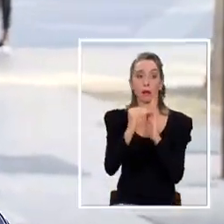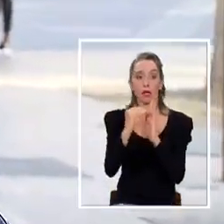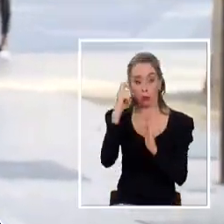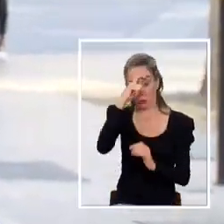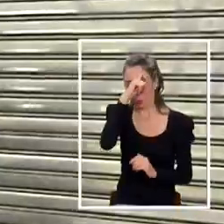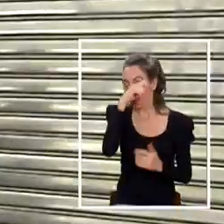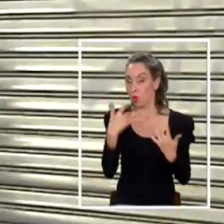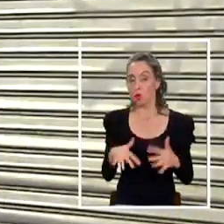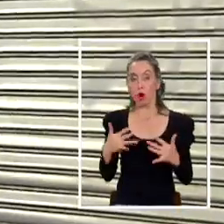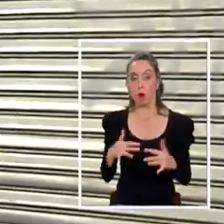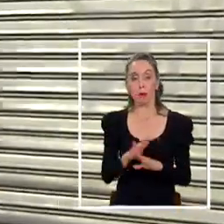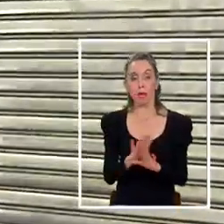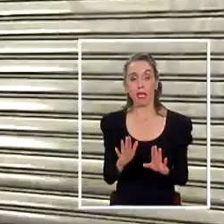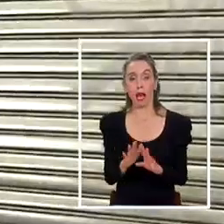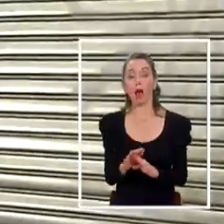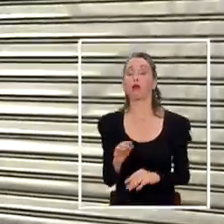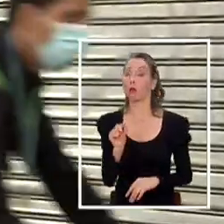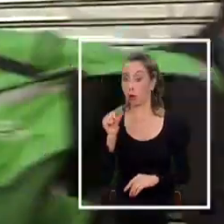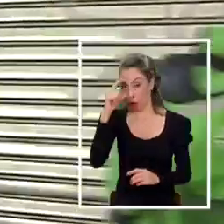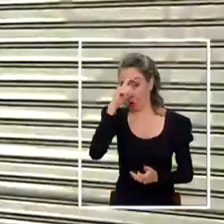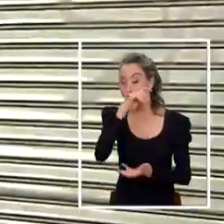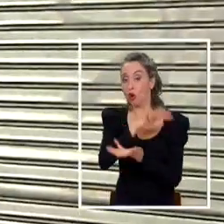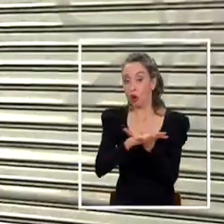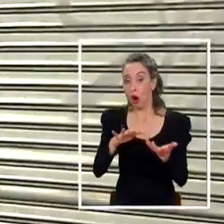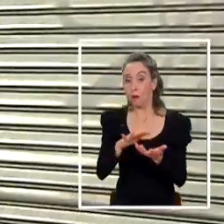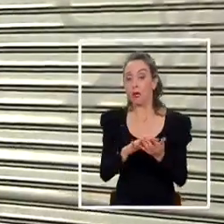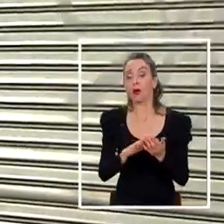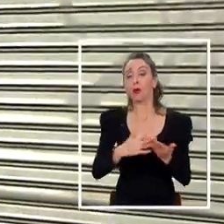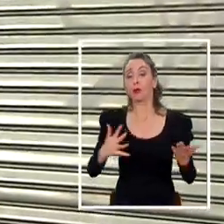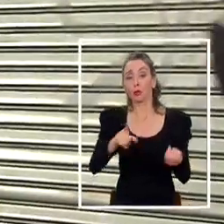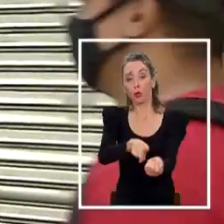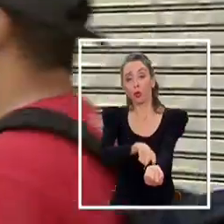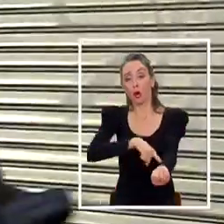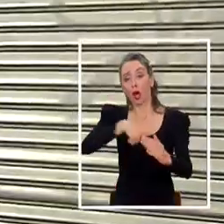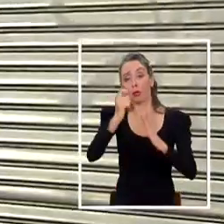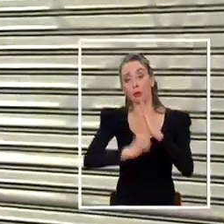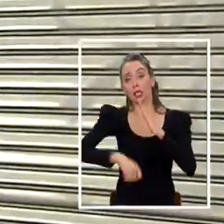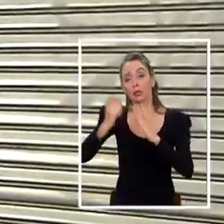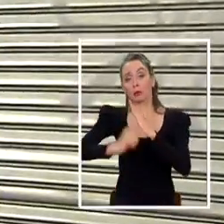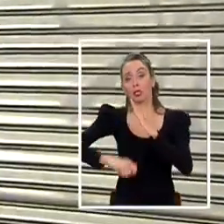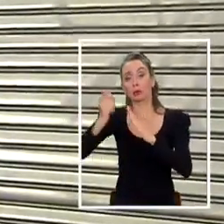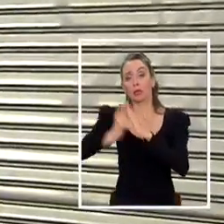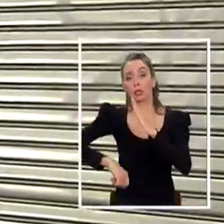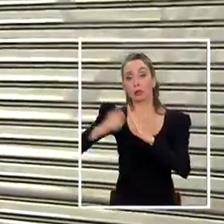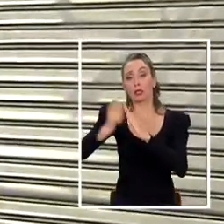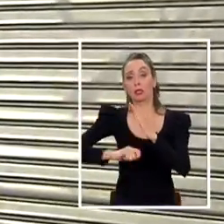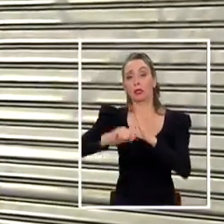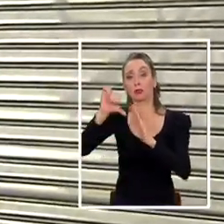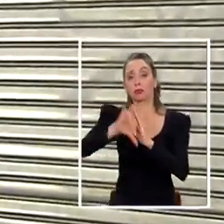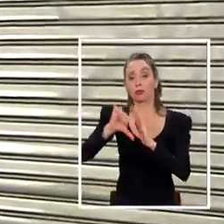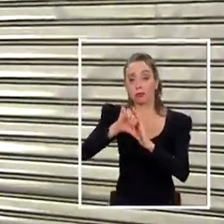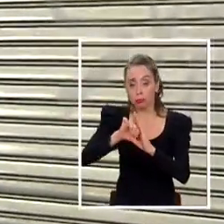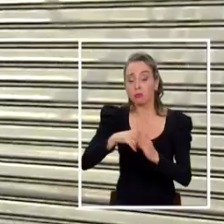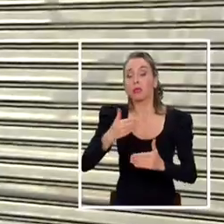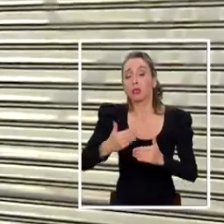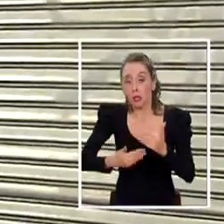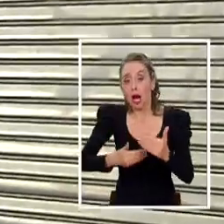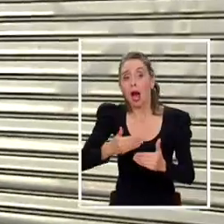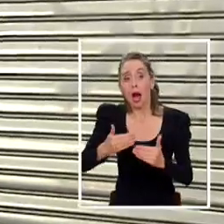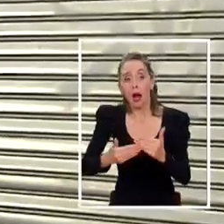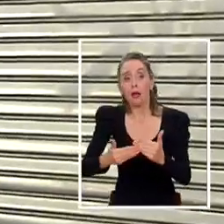complicadísimo. Ha sido un poco complicado por lo largo que lleva, pero hemos salido adelante